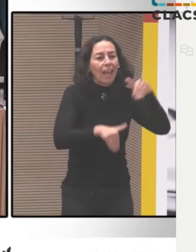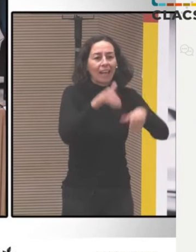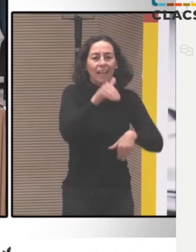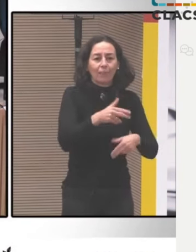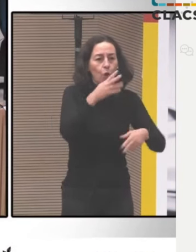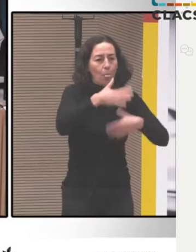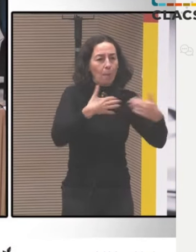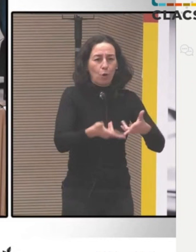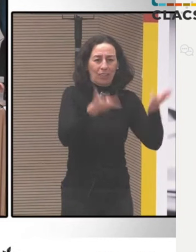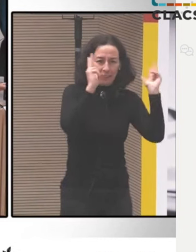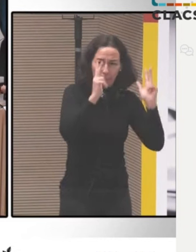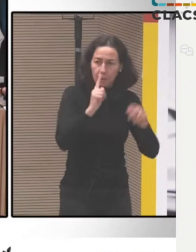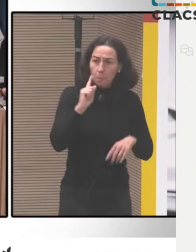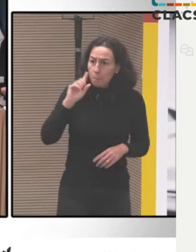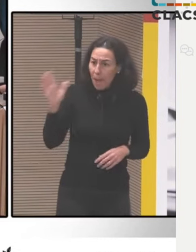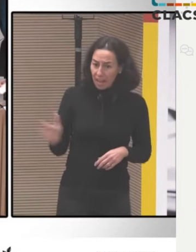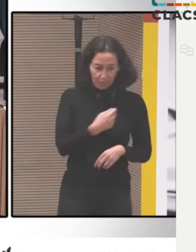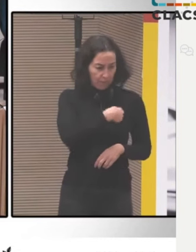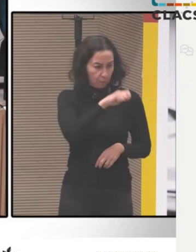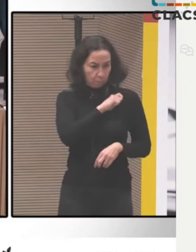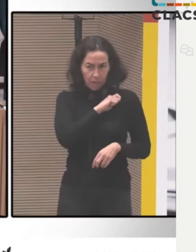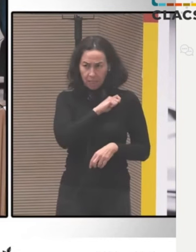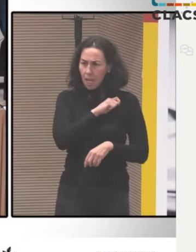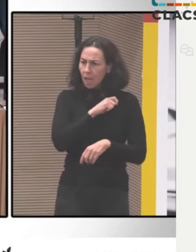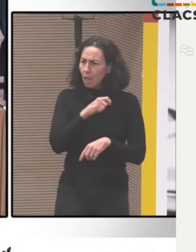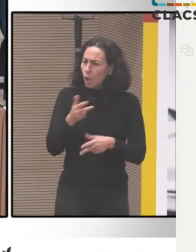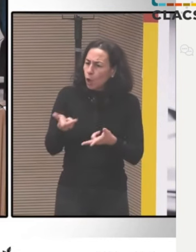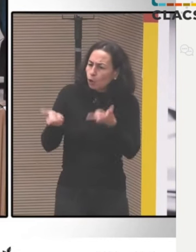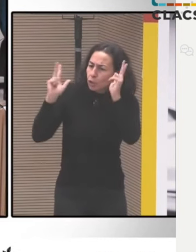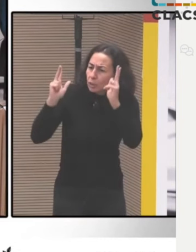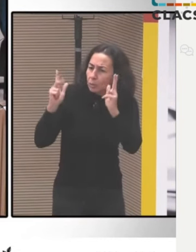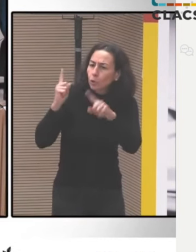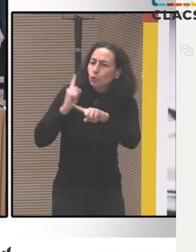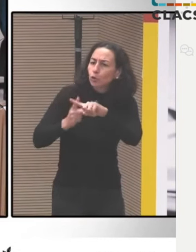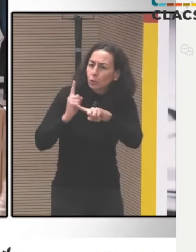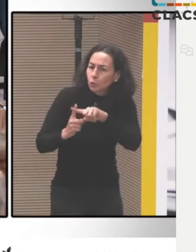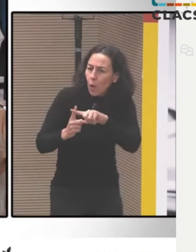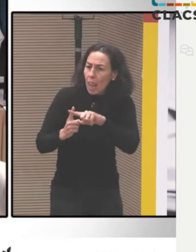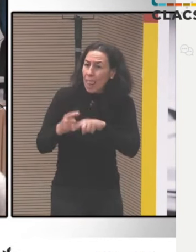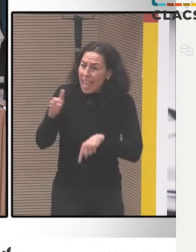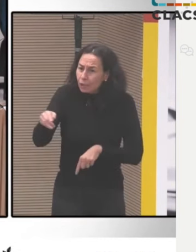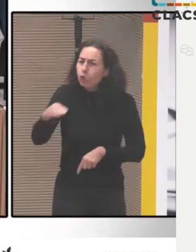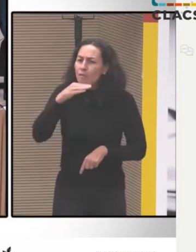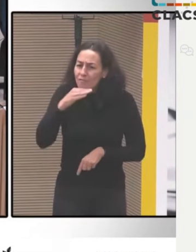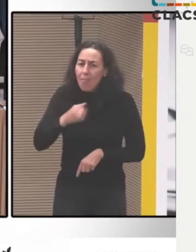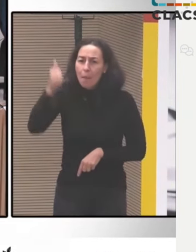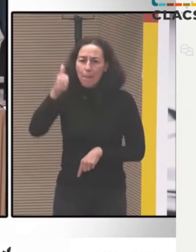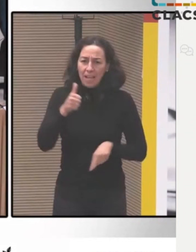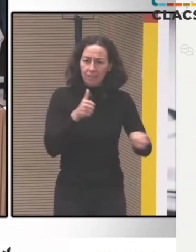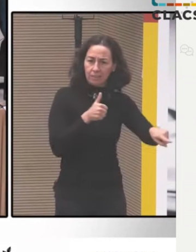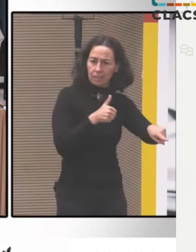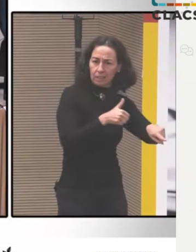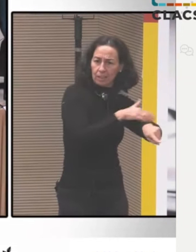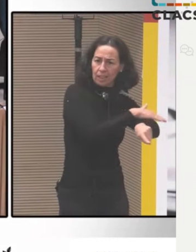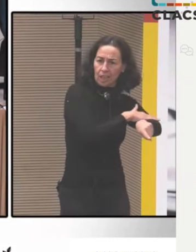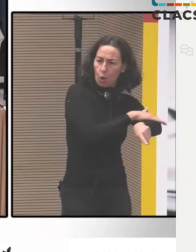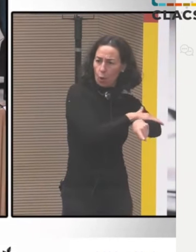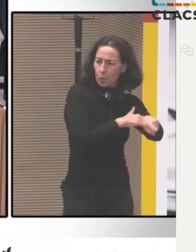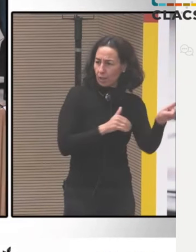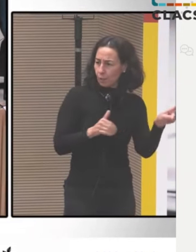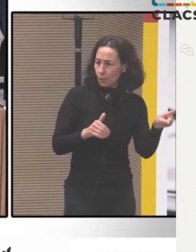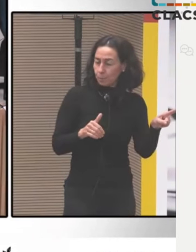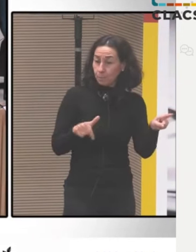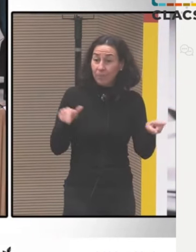también entre seres humanos y otros seres, ¿no? En mi participación en el seminario yo